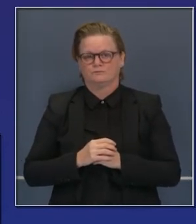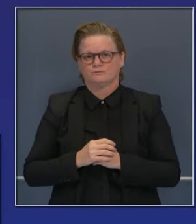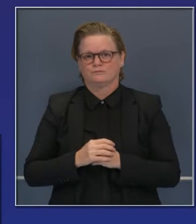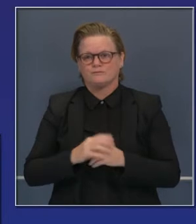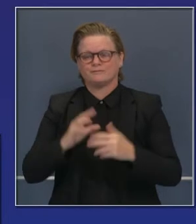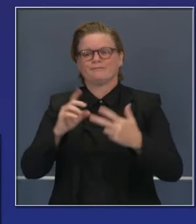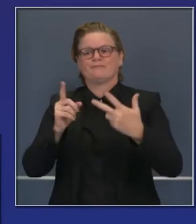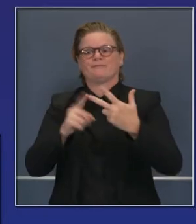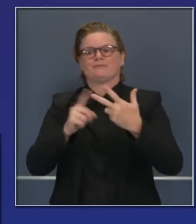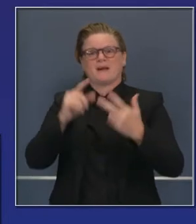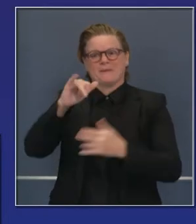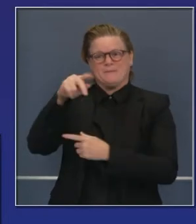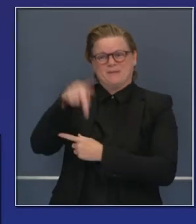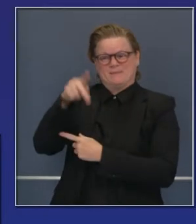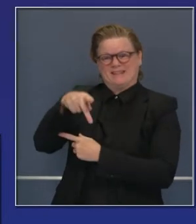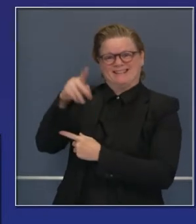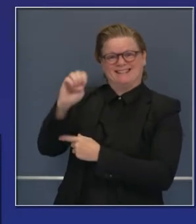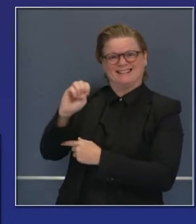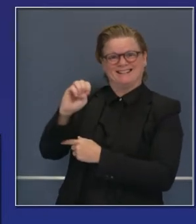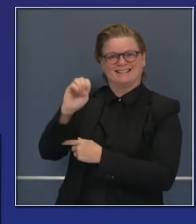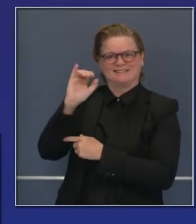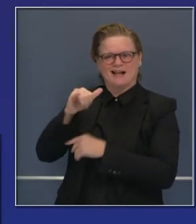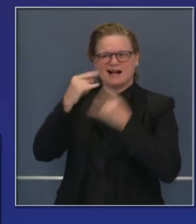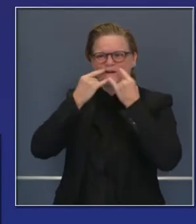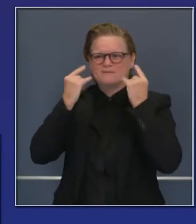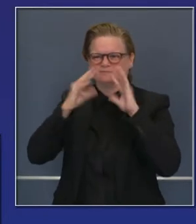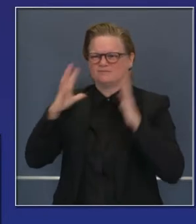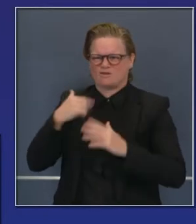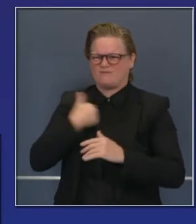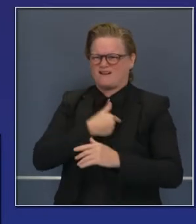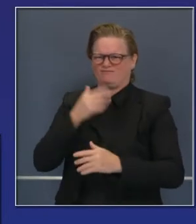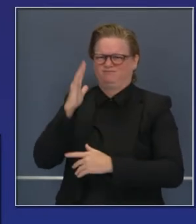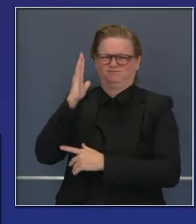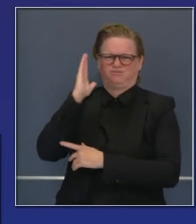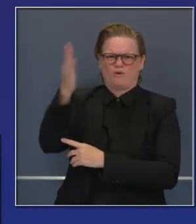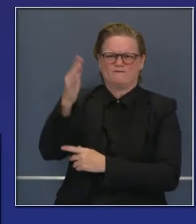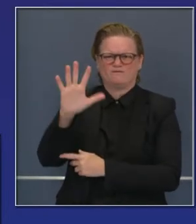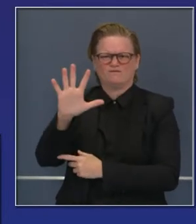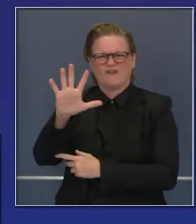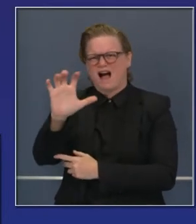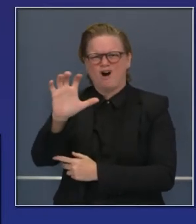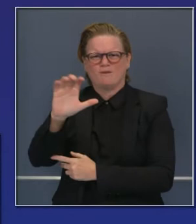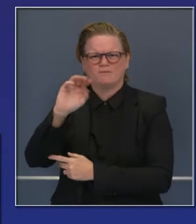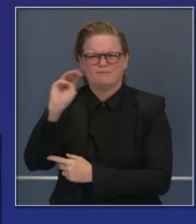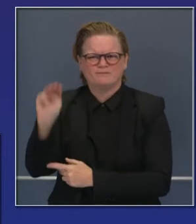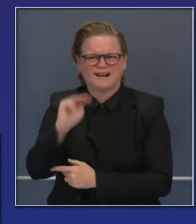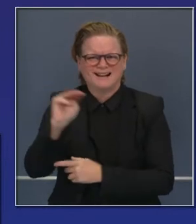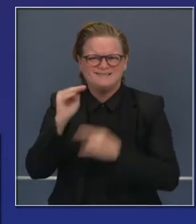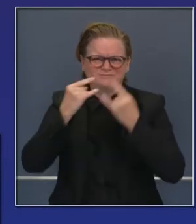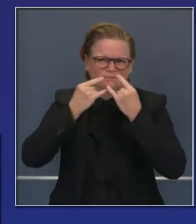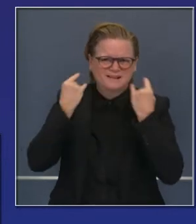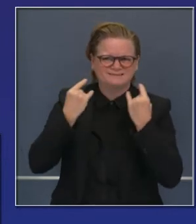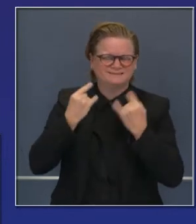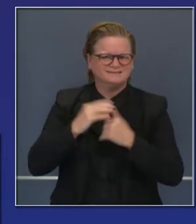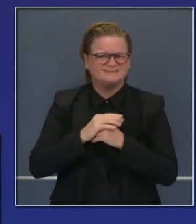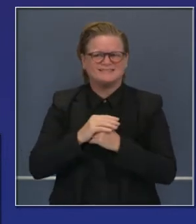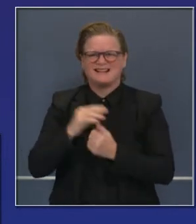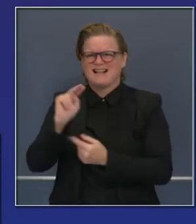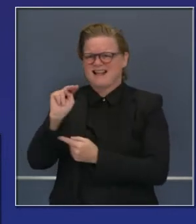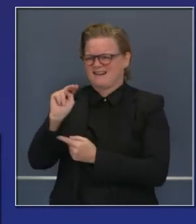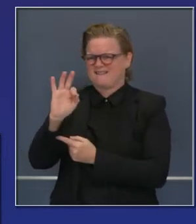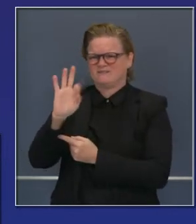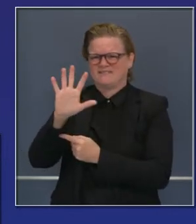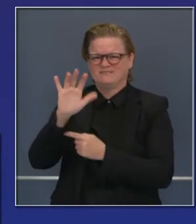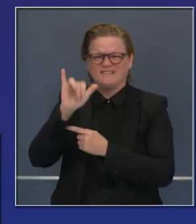acceso al inventario de equipo de protección personal, tenemos más de medio millón de unidades en